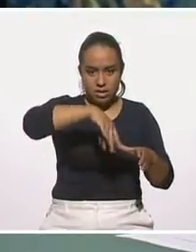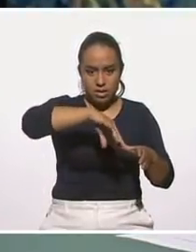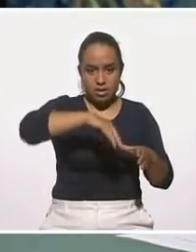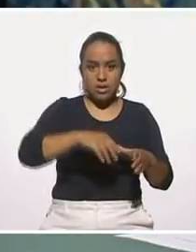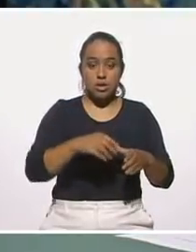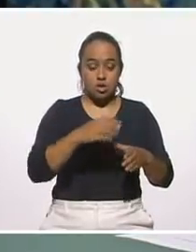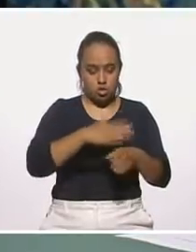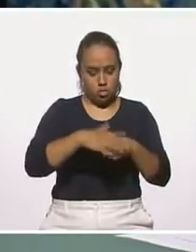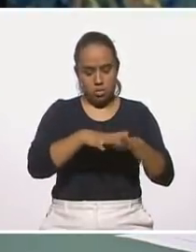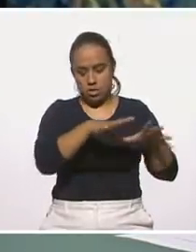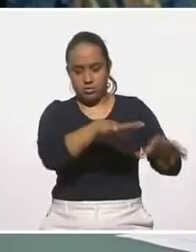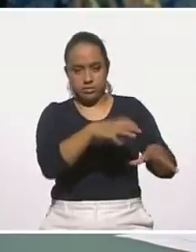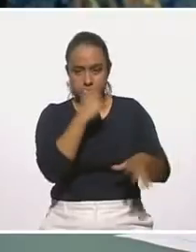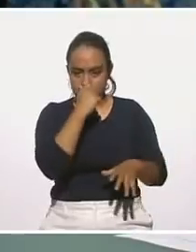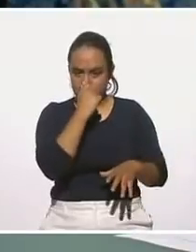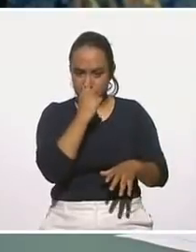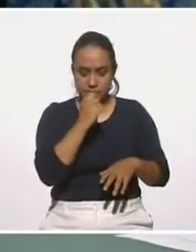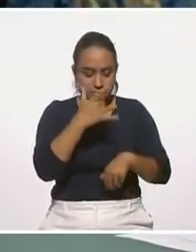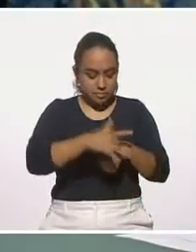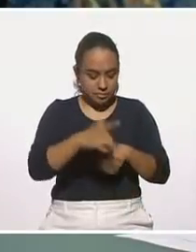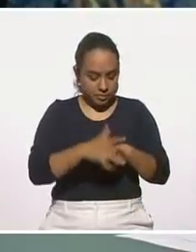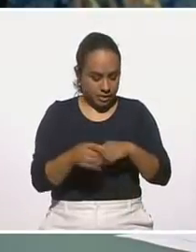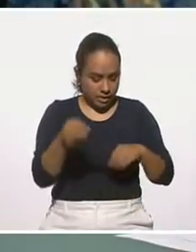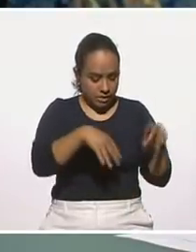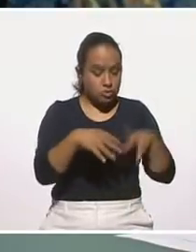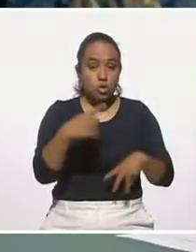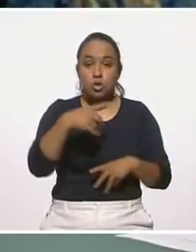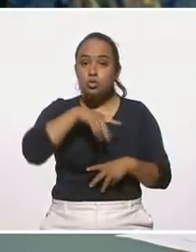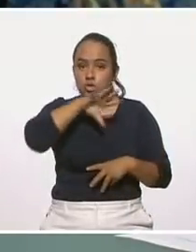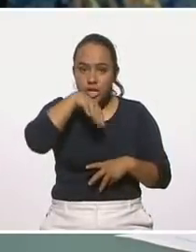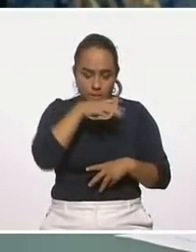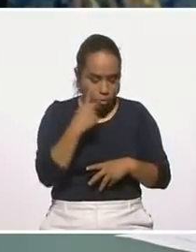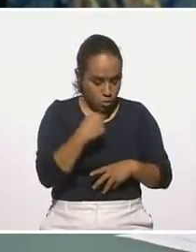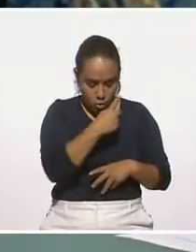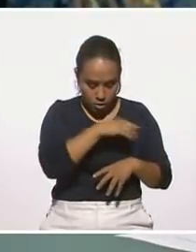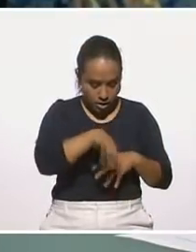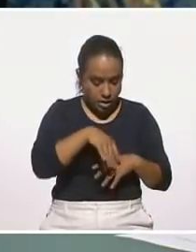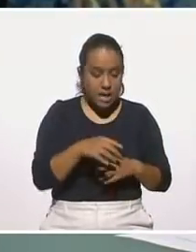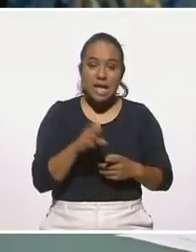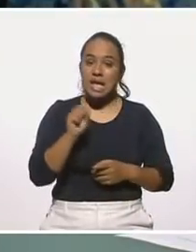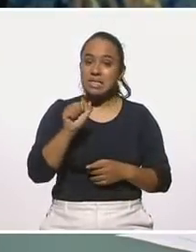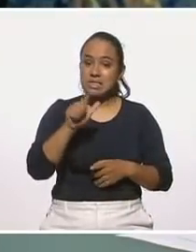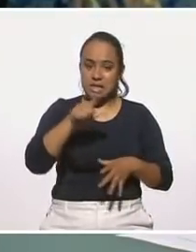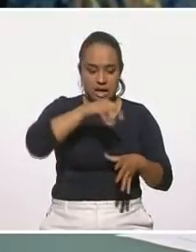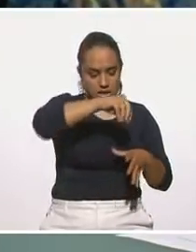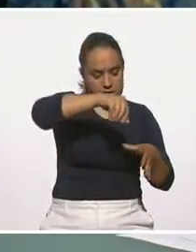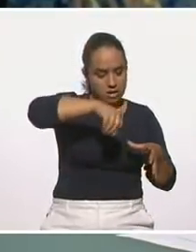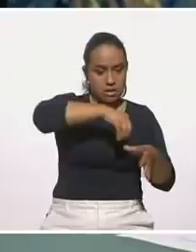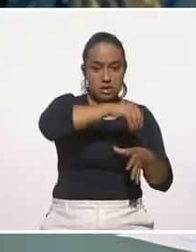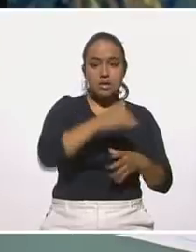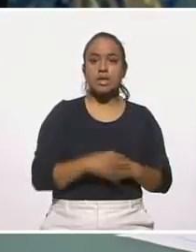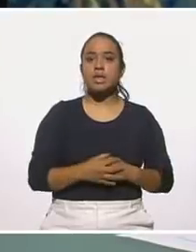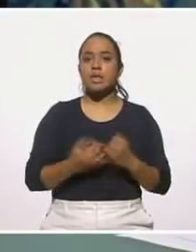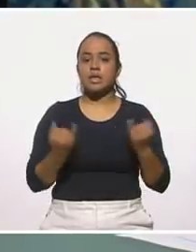nopales, ponerle queso, cebolla, sal al gusto y tres diferentes tipos de